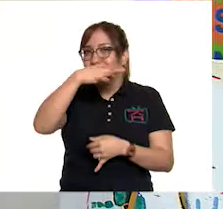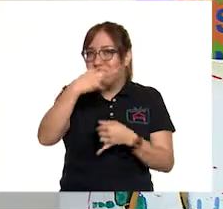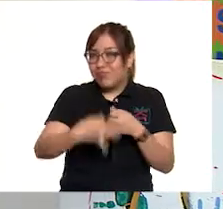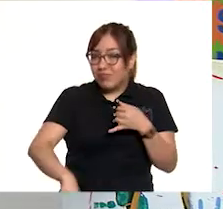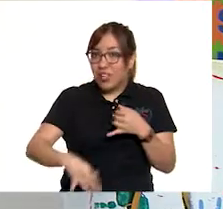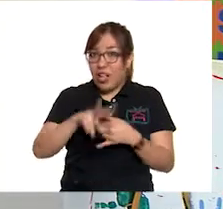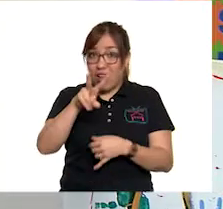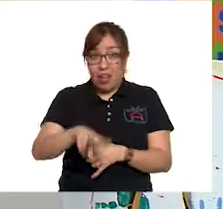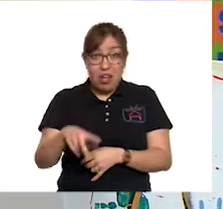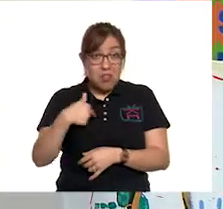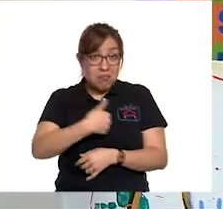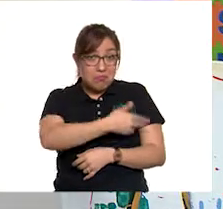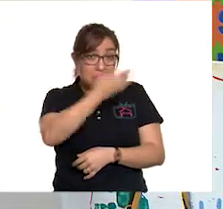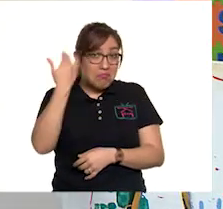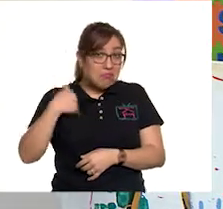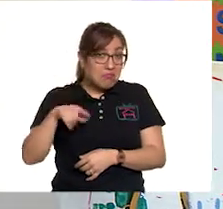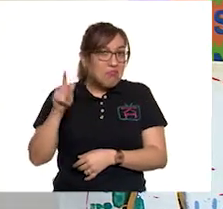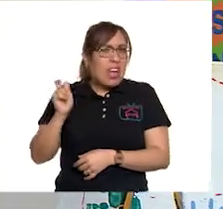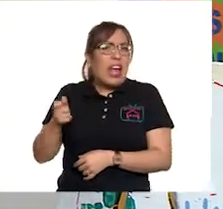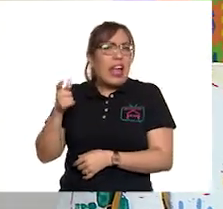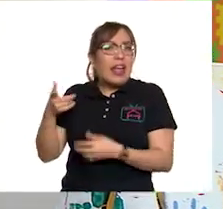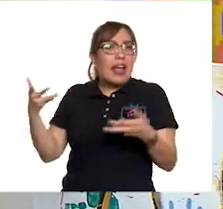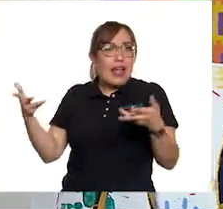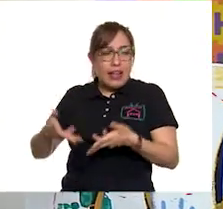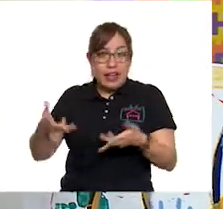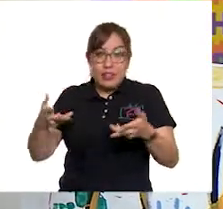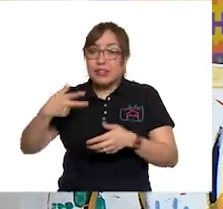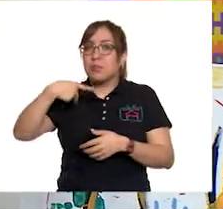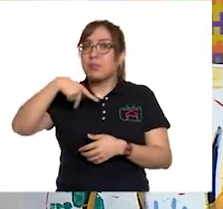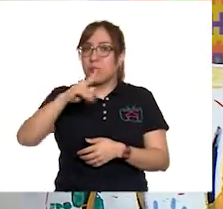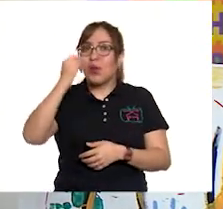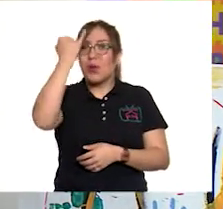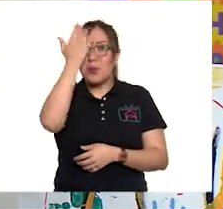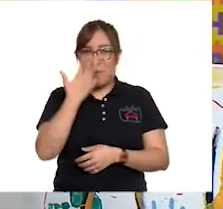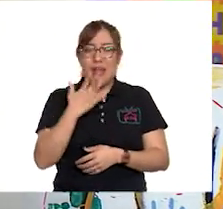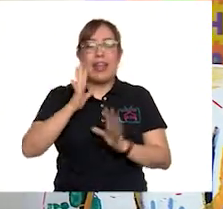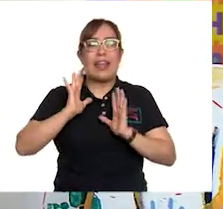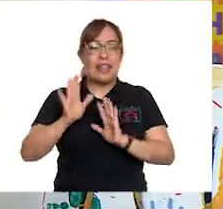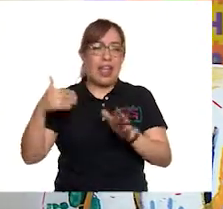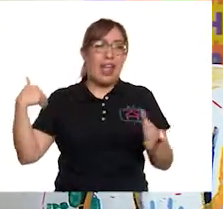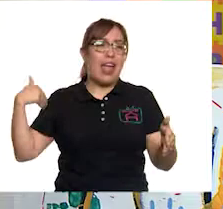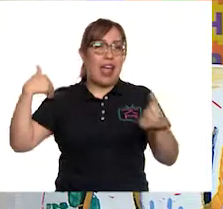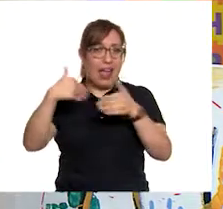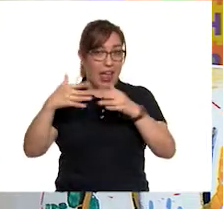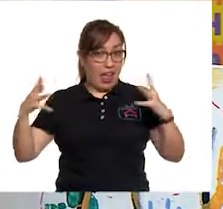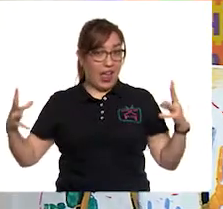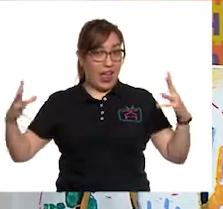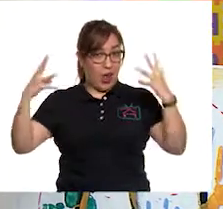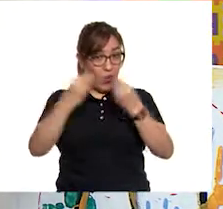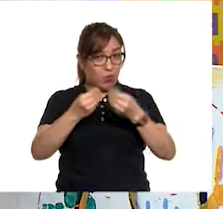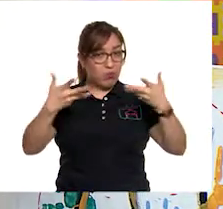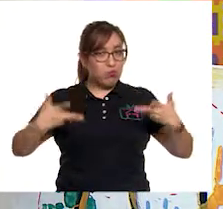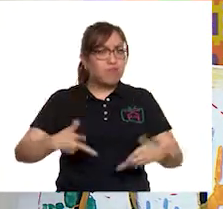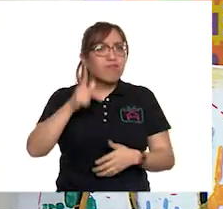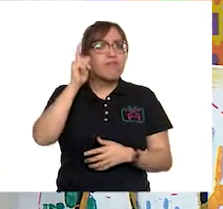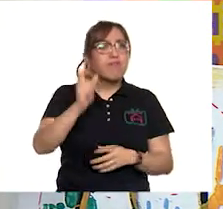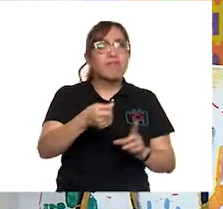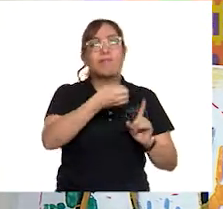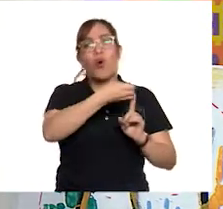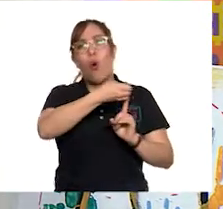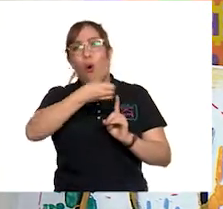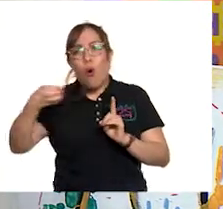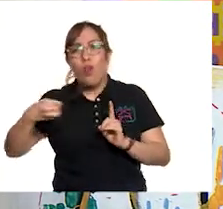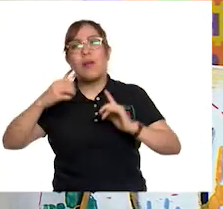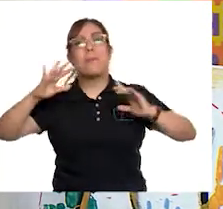qué van a hacer, la imagen que armamos las niñas, los niños y todo, es nos organizamos participando.